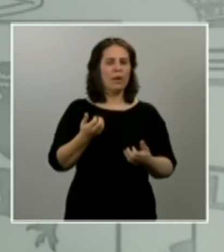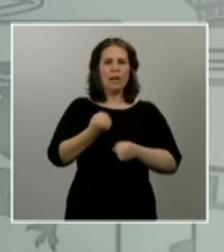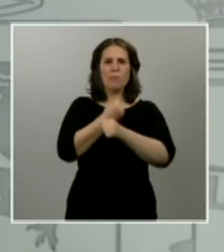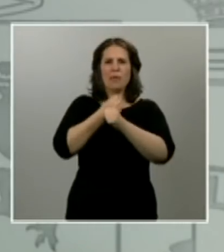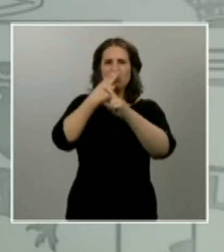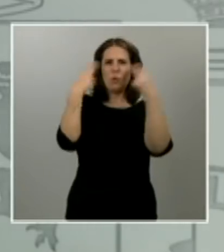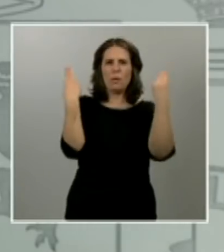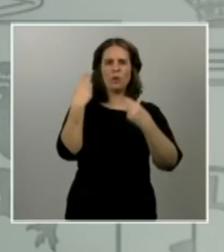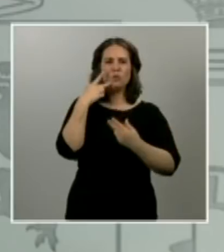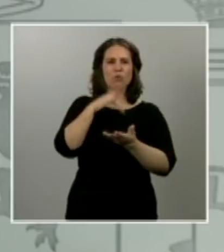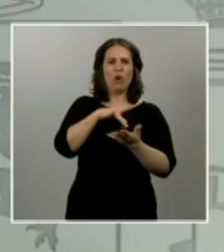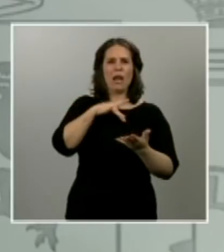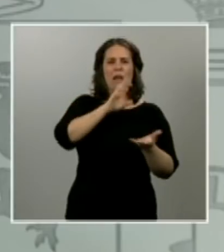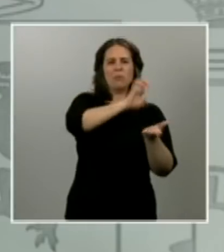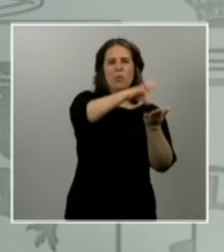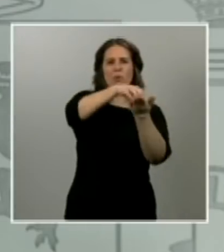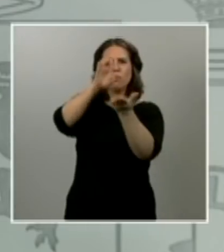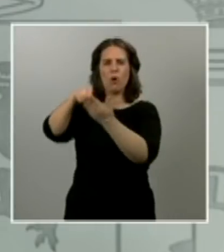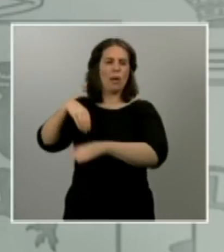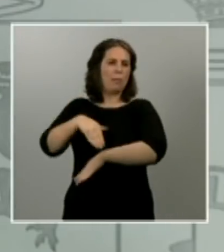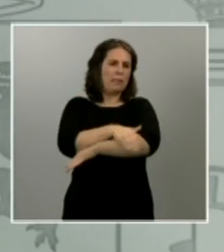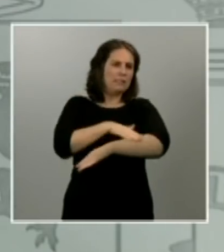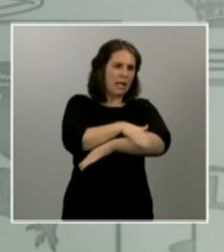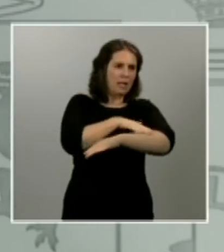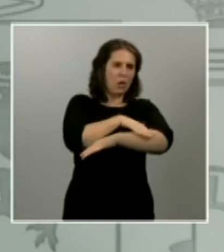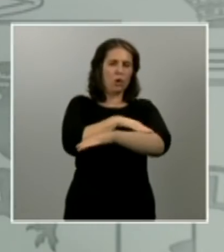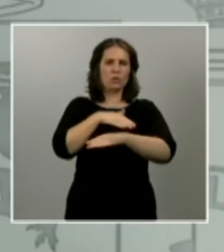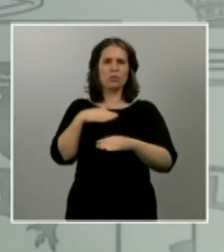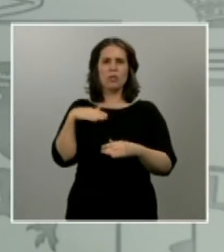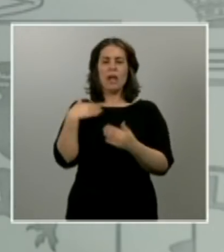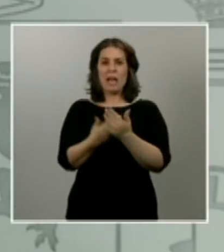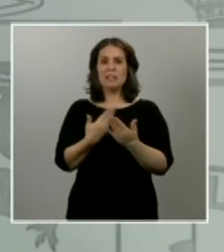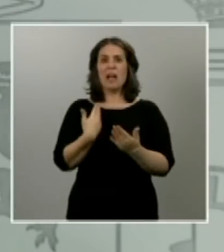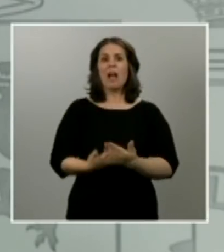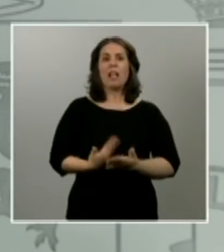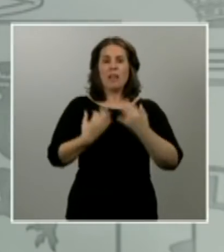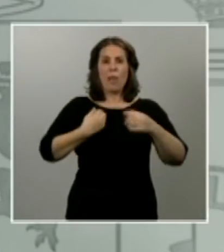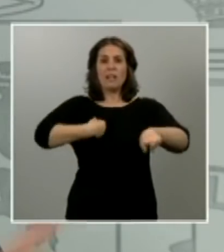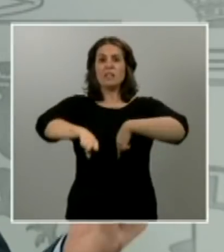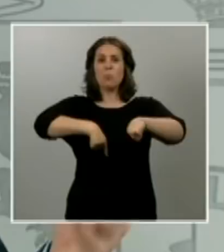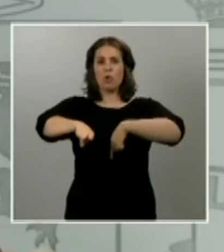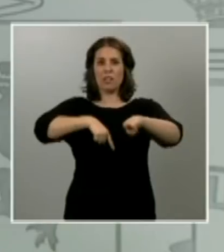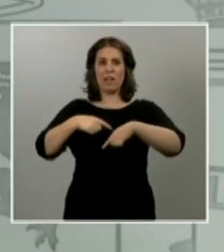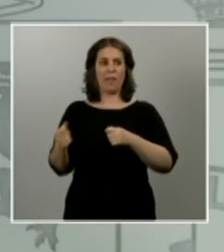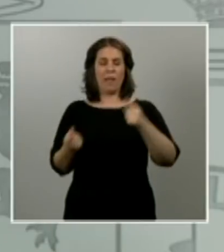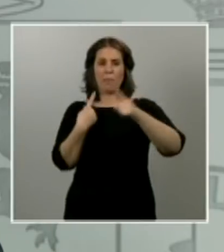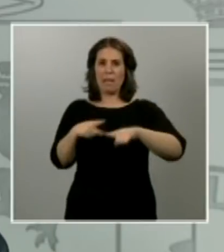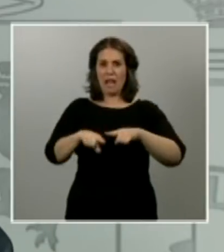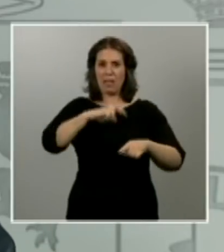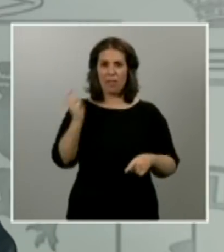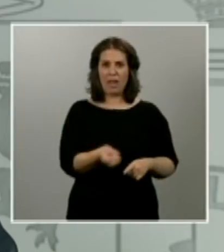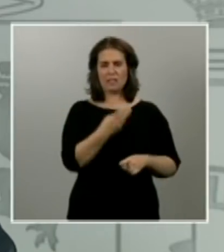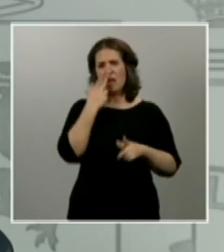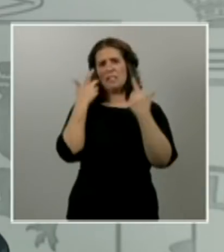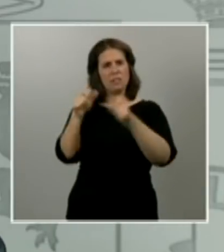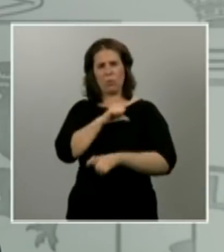en múltiples ministerios o incluso también garantizando el transporte de nuestras propias mercancías y por extensión a todo el sector privado que